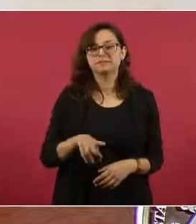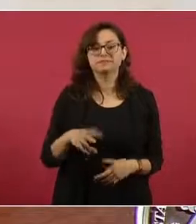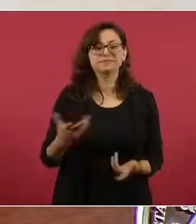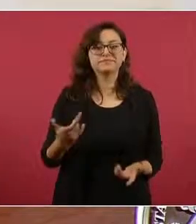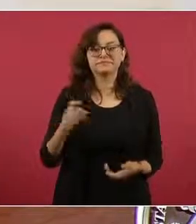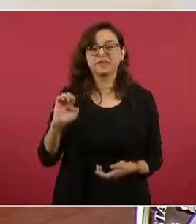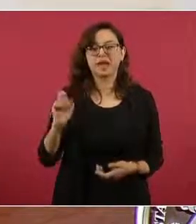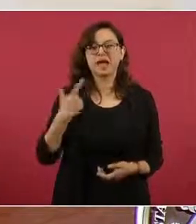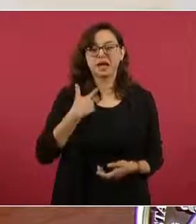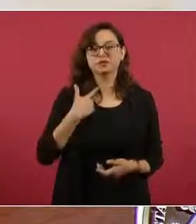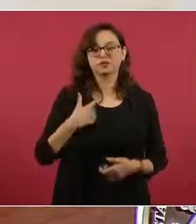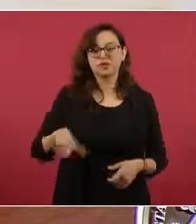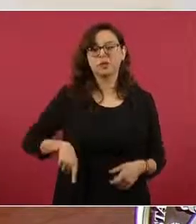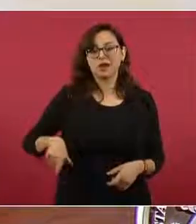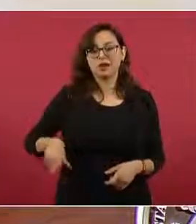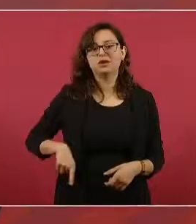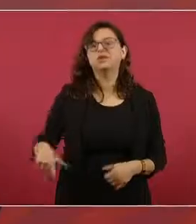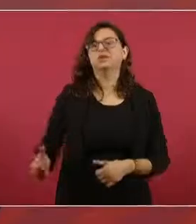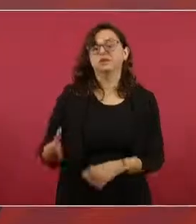mismas autoridades. Entonces,